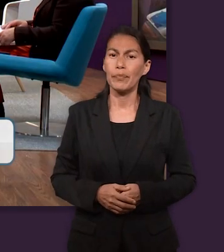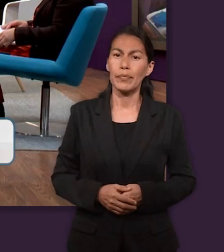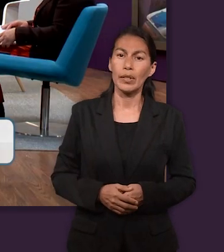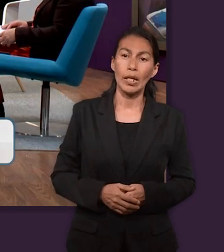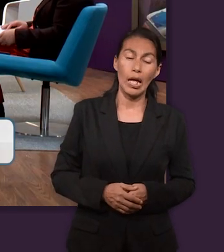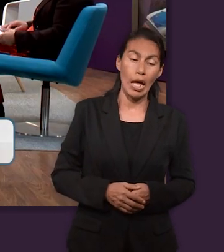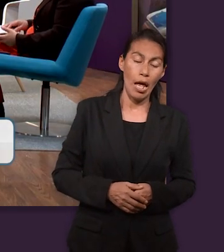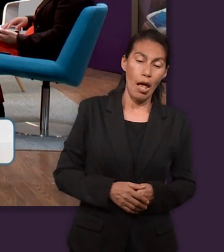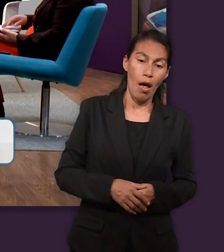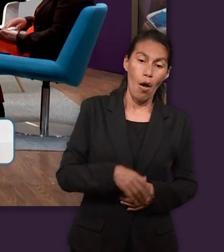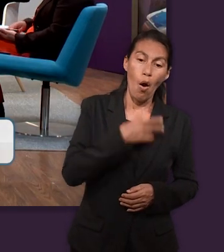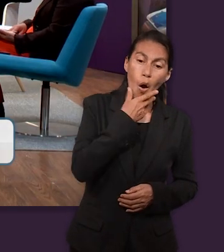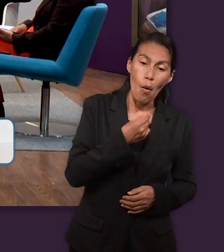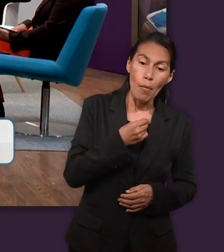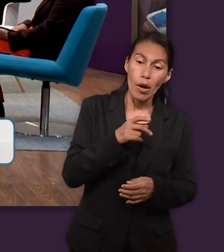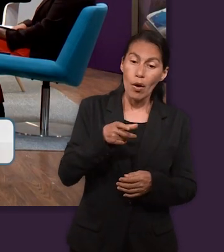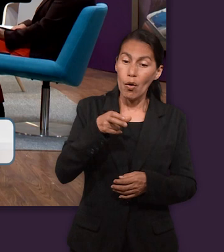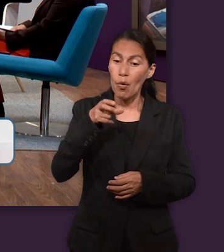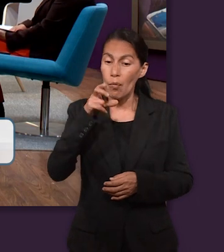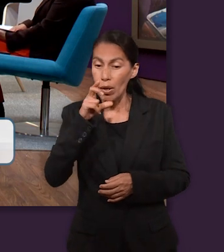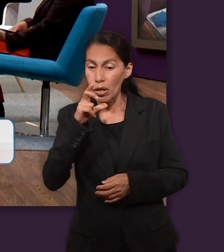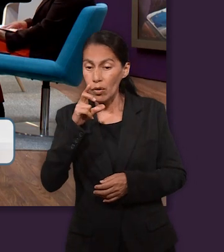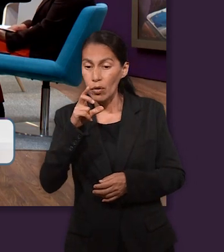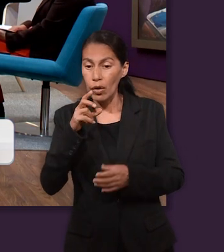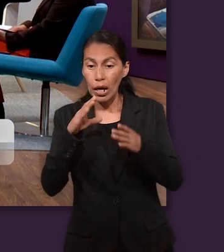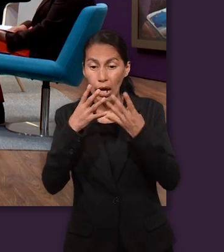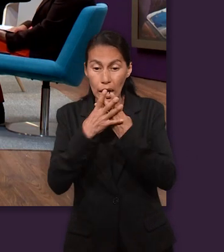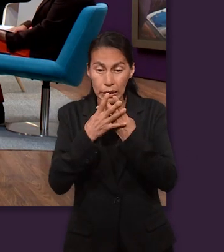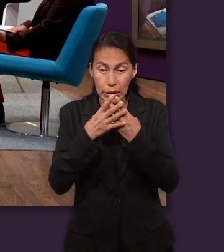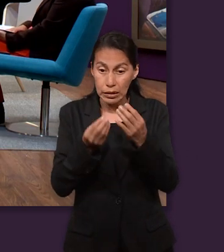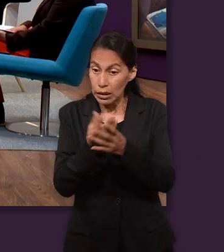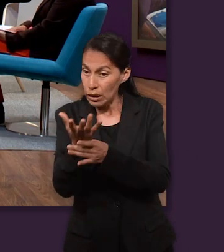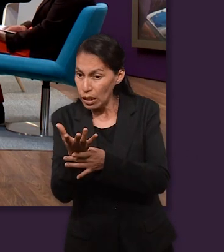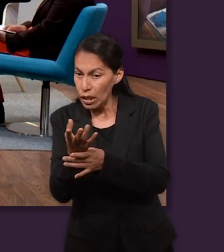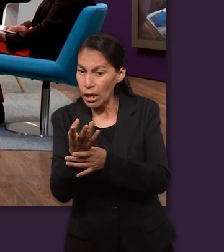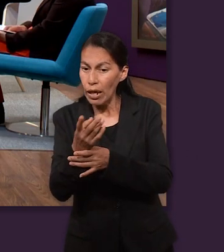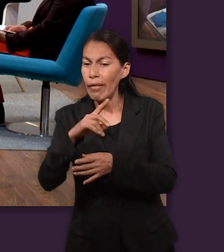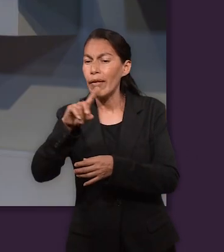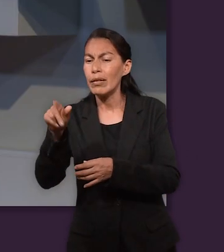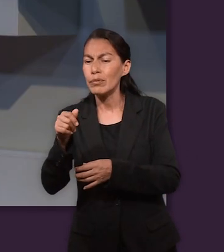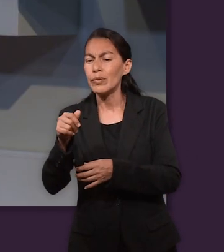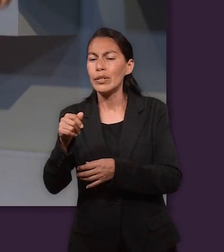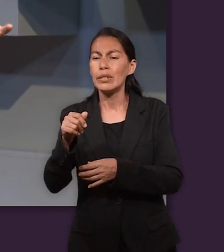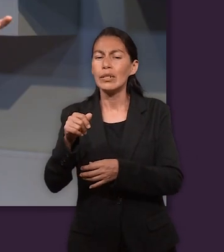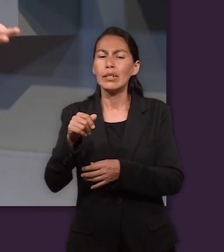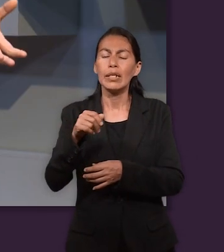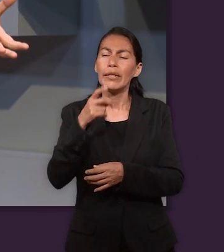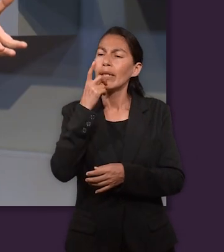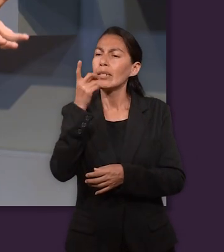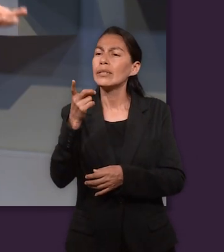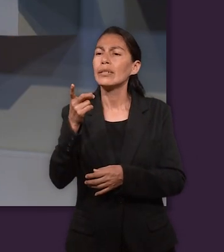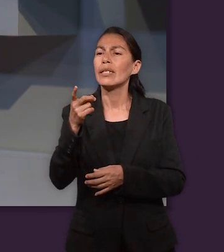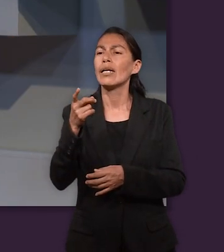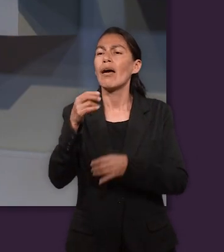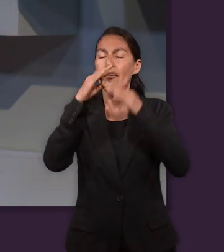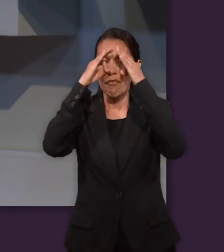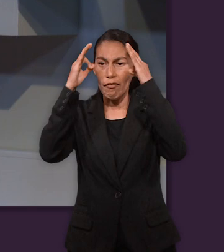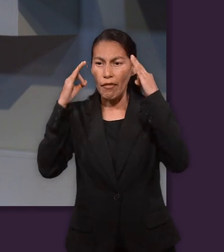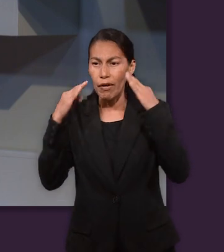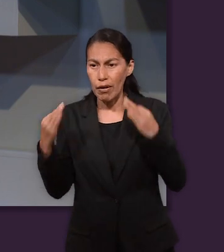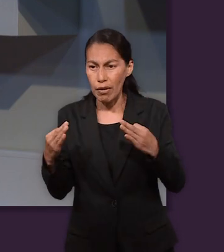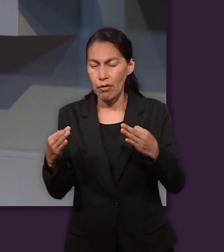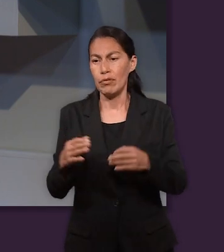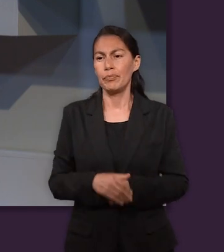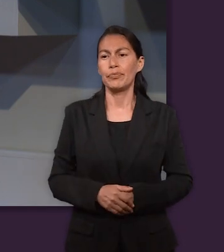contarnos el sueño. Pasaron dos años después de que el copero sale de la cárcel. Entonces, el faraón tiene sueños y